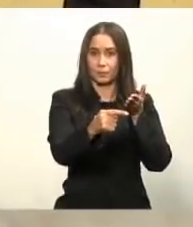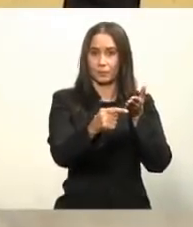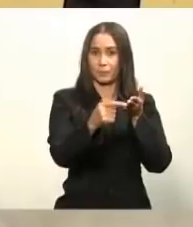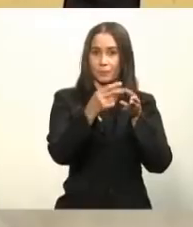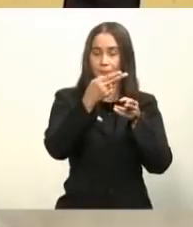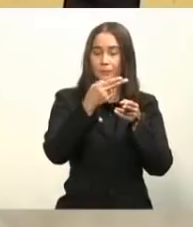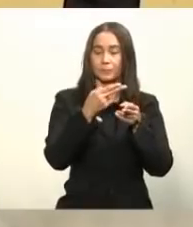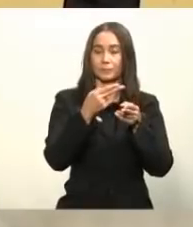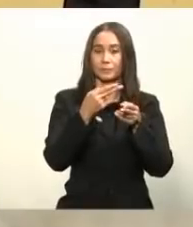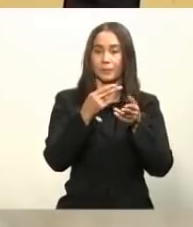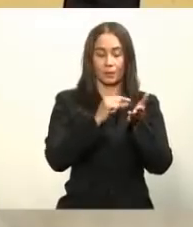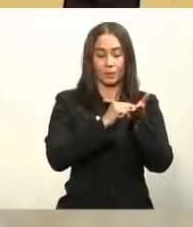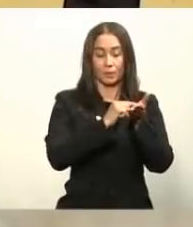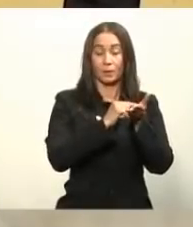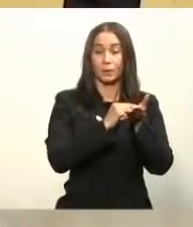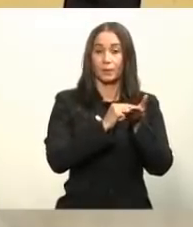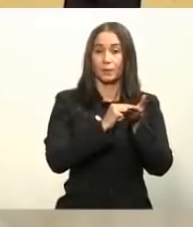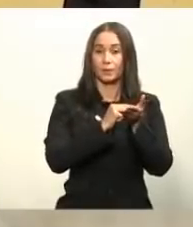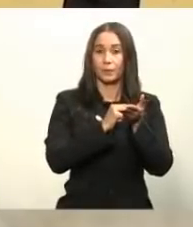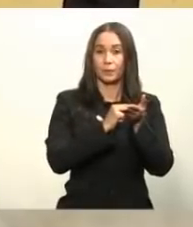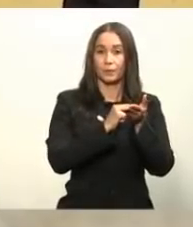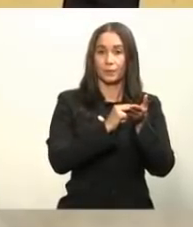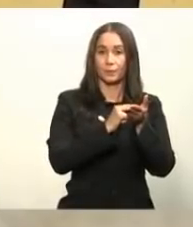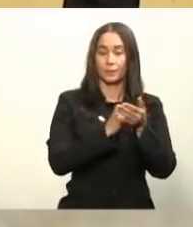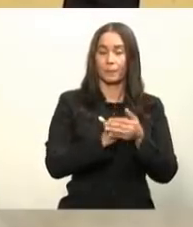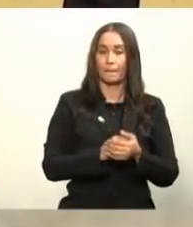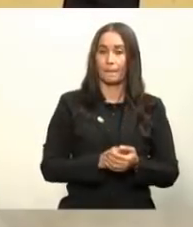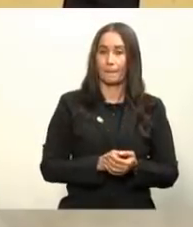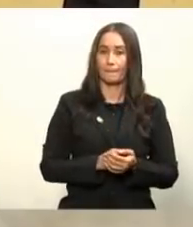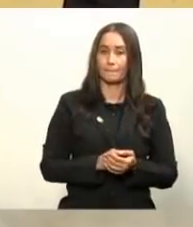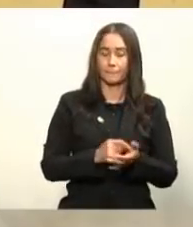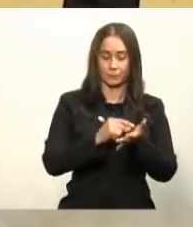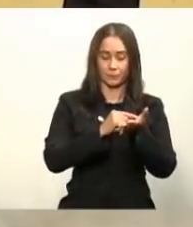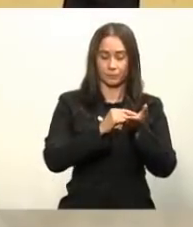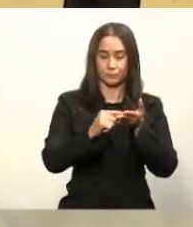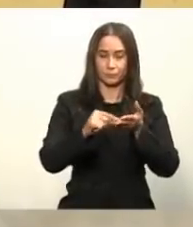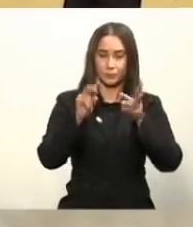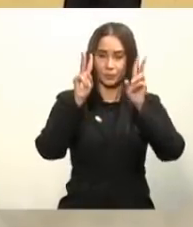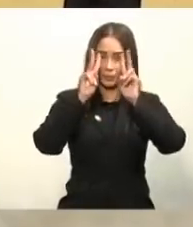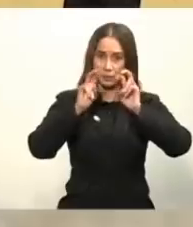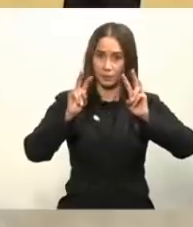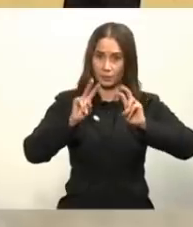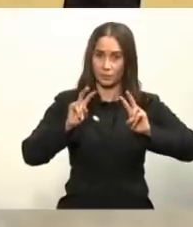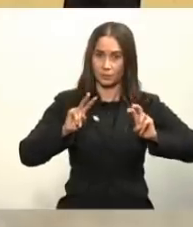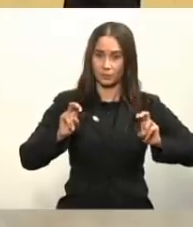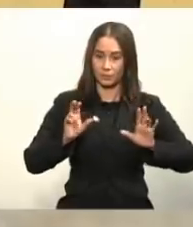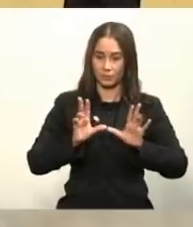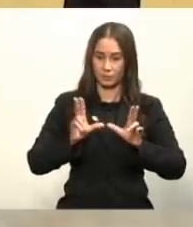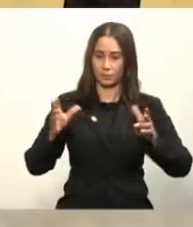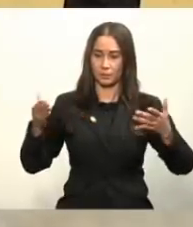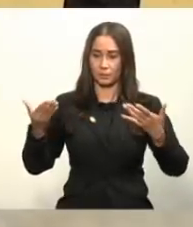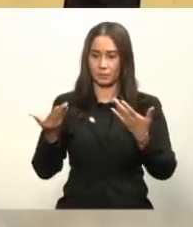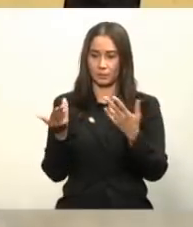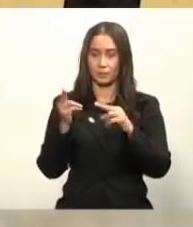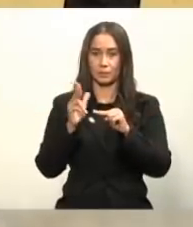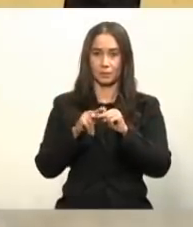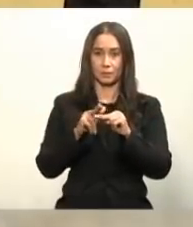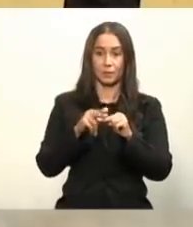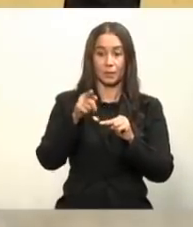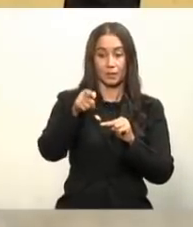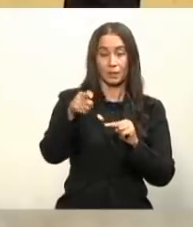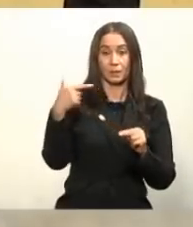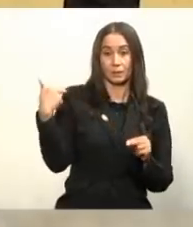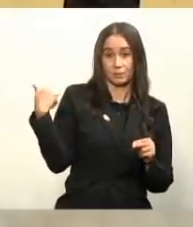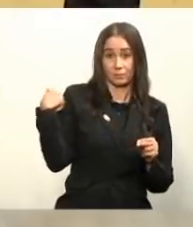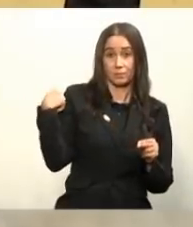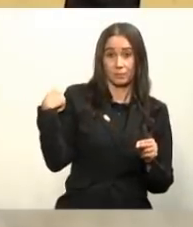habilitada para una zona de observación, en el cual, pues, el que acaba de